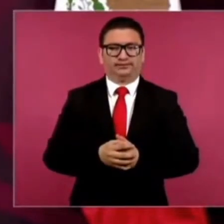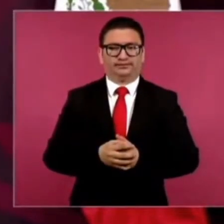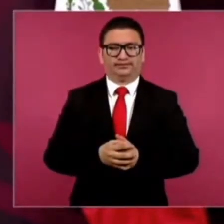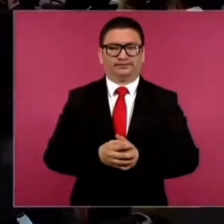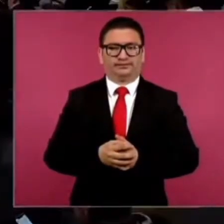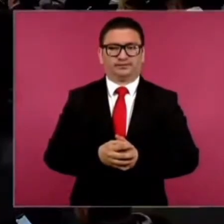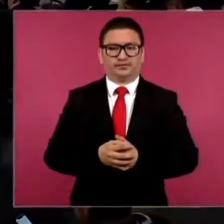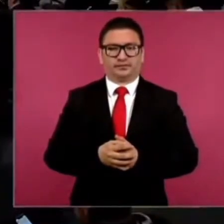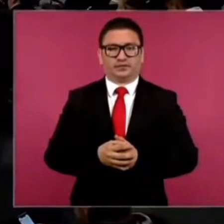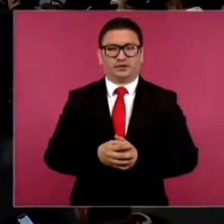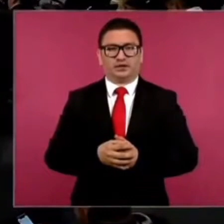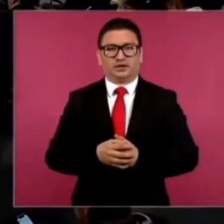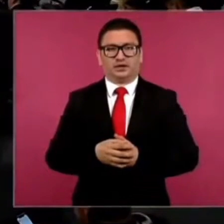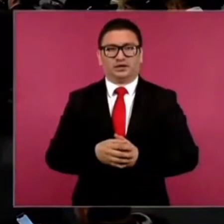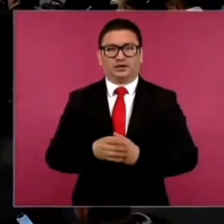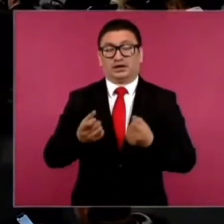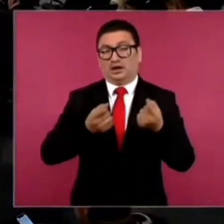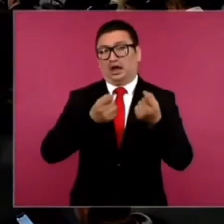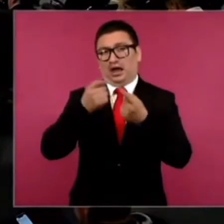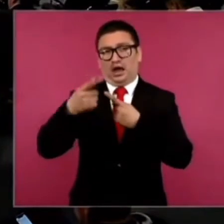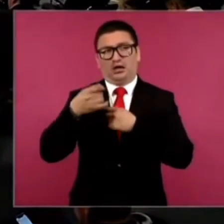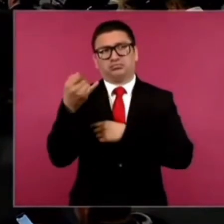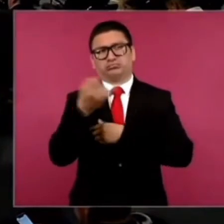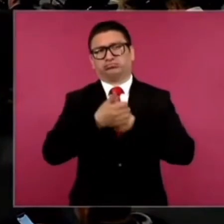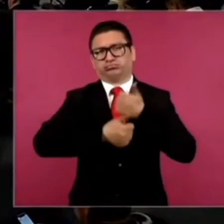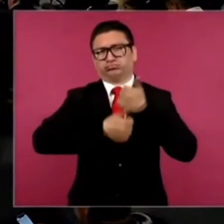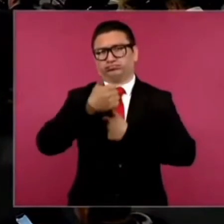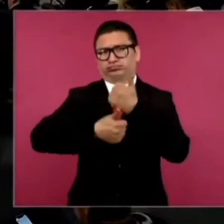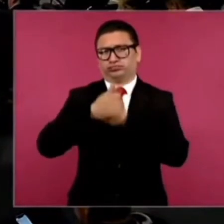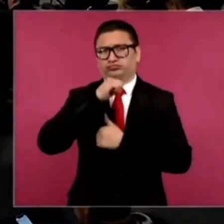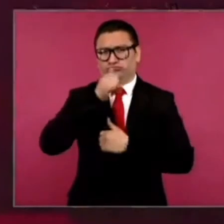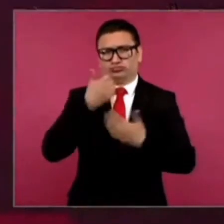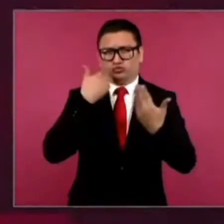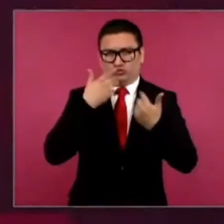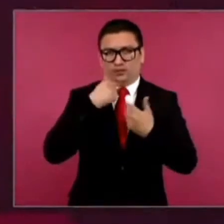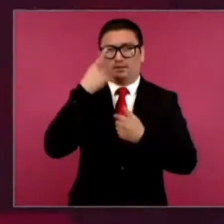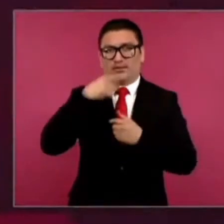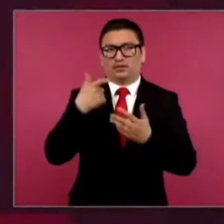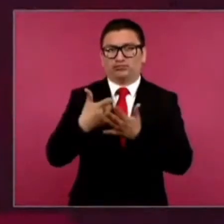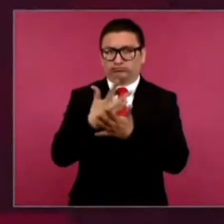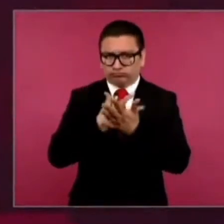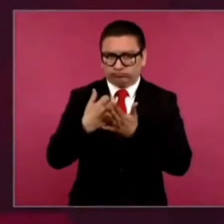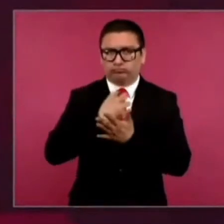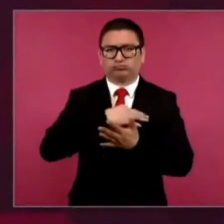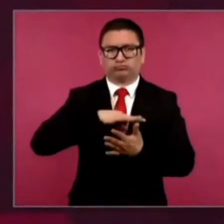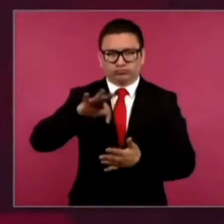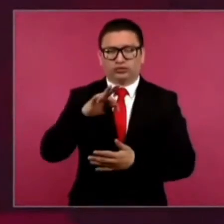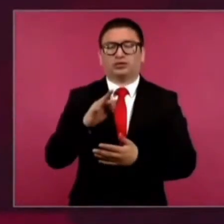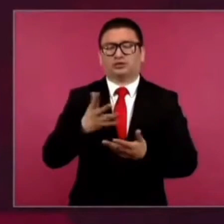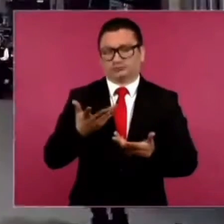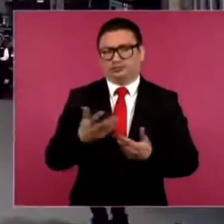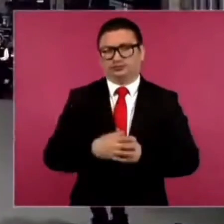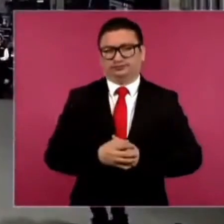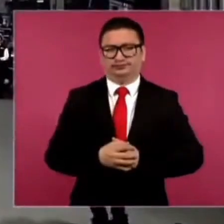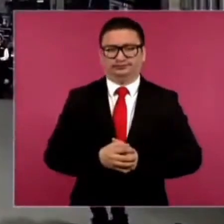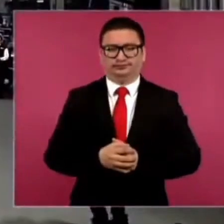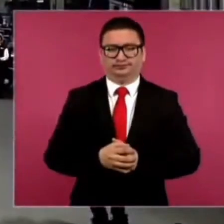Están lejos, no compiten, no habría problema. sí, sí, sí, para que tengan ingresos. O ver la forma.